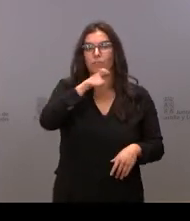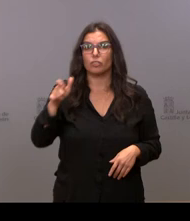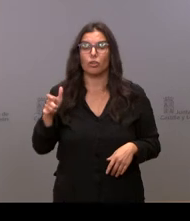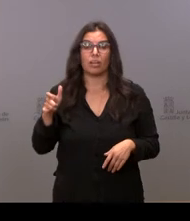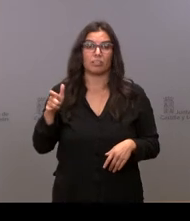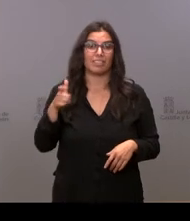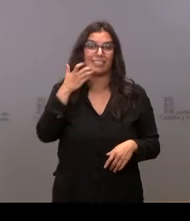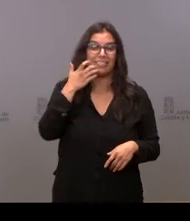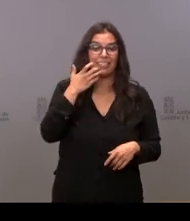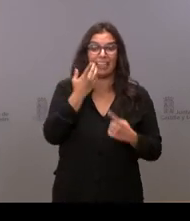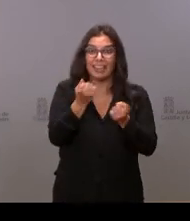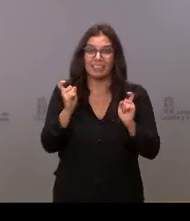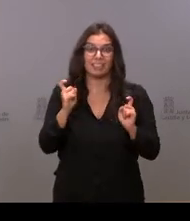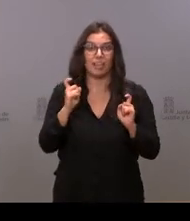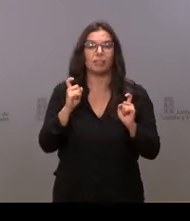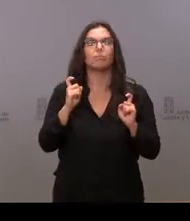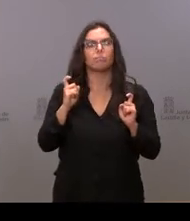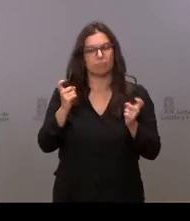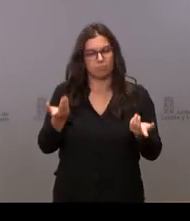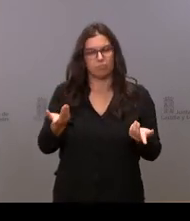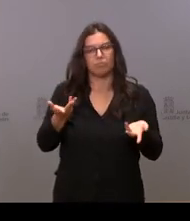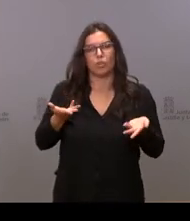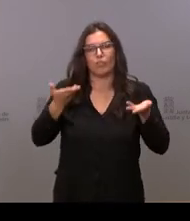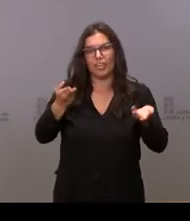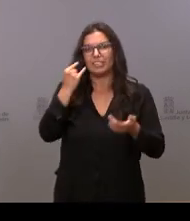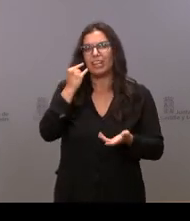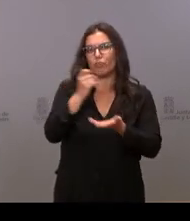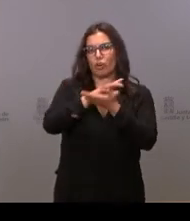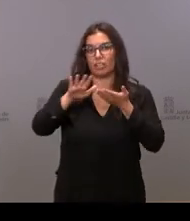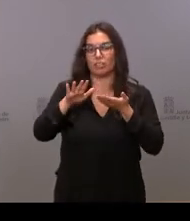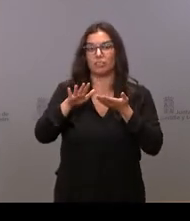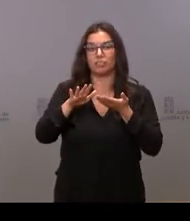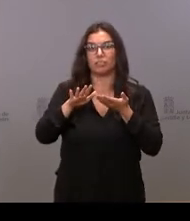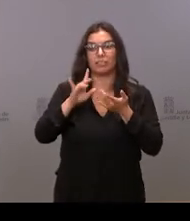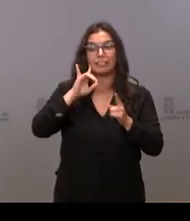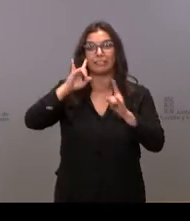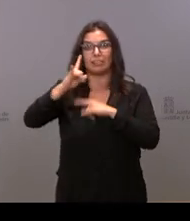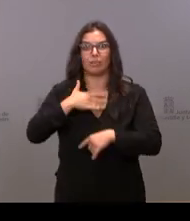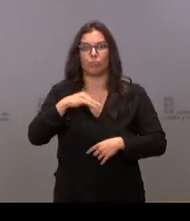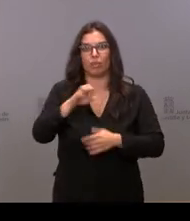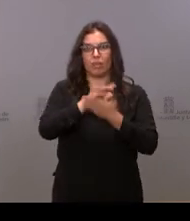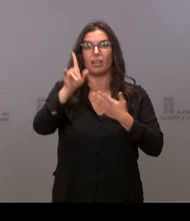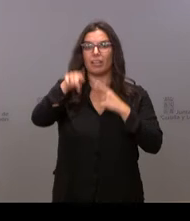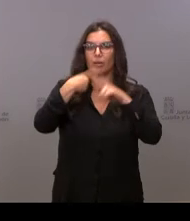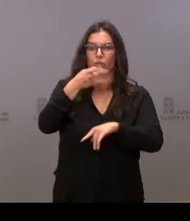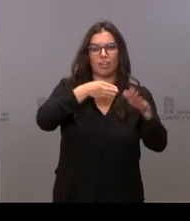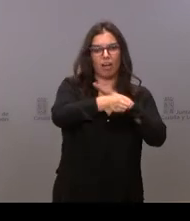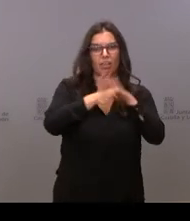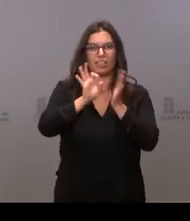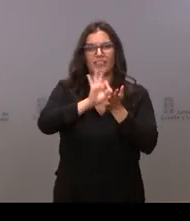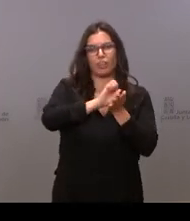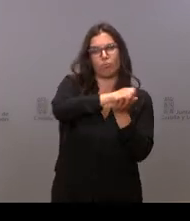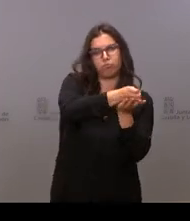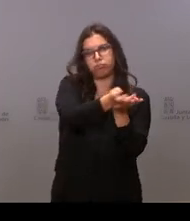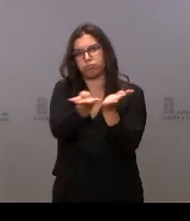que tienen necesidades y, desde luego, poder facilitarles el acceso a los servicios que ya estamos desarrollando